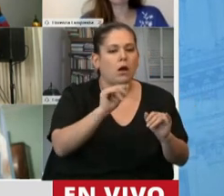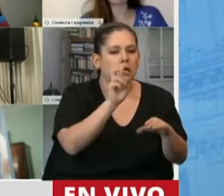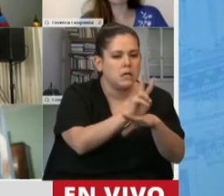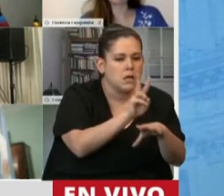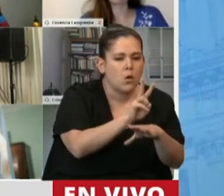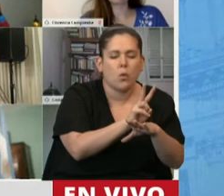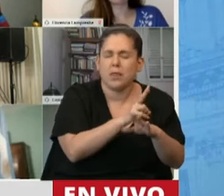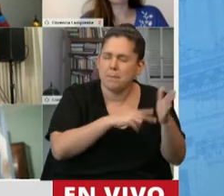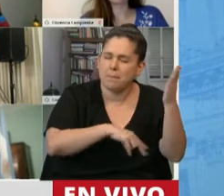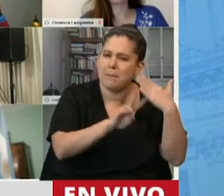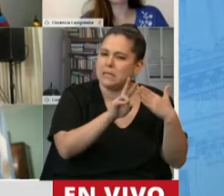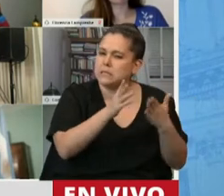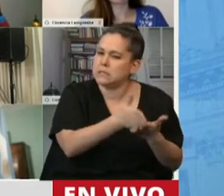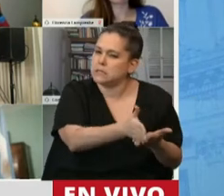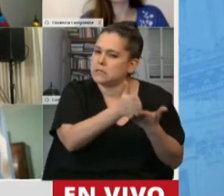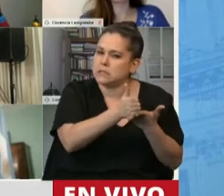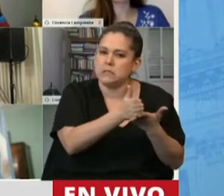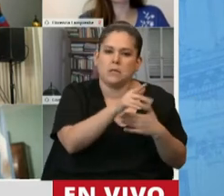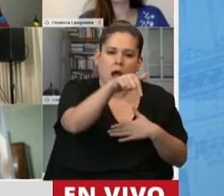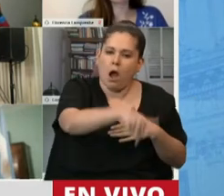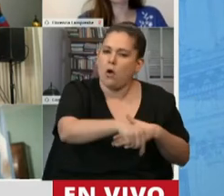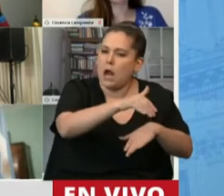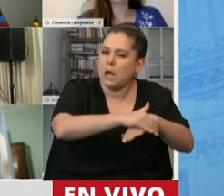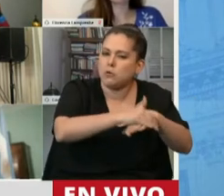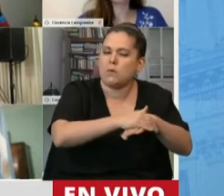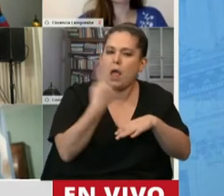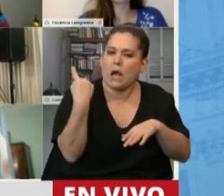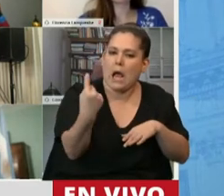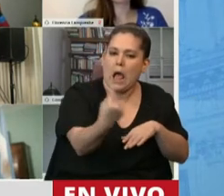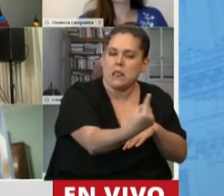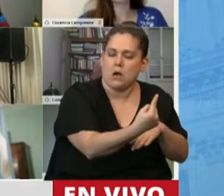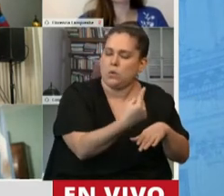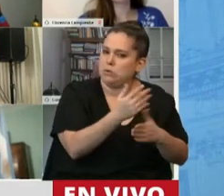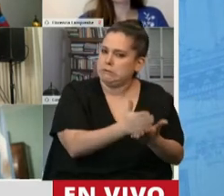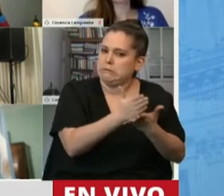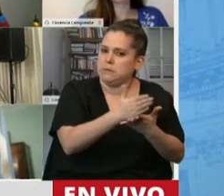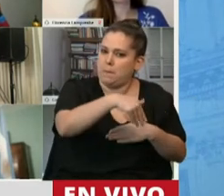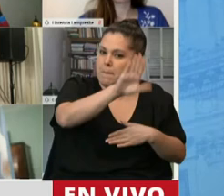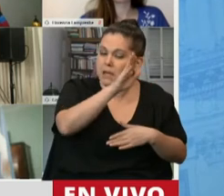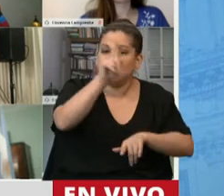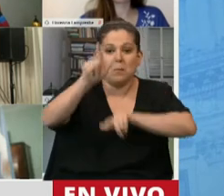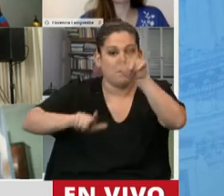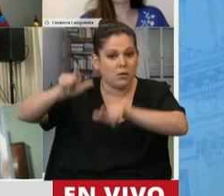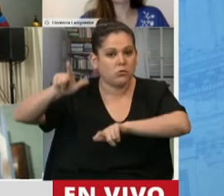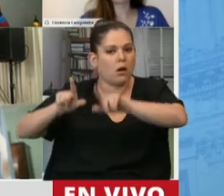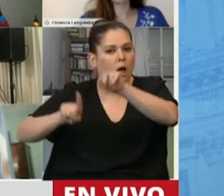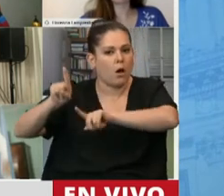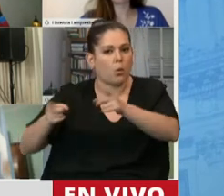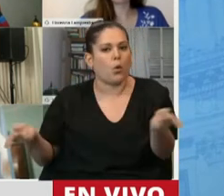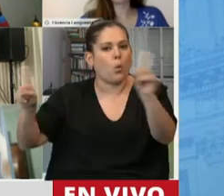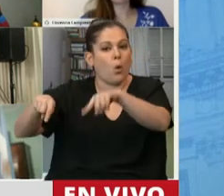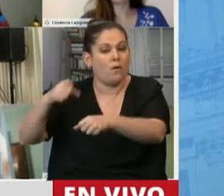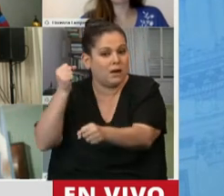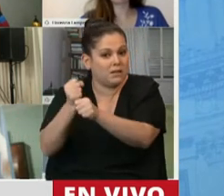maximicen más que nunca la responsabilidad individual de cada uno y de que aquellos que han podido volver al